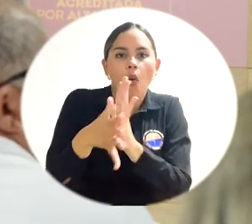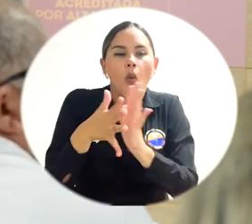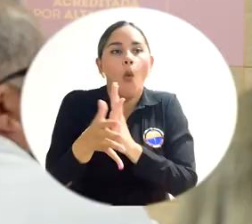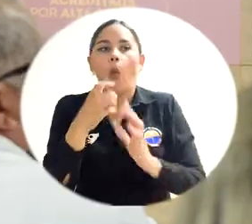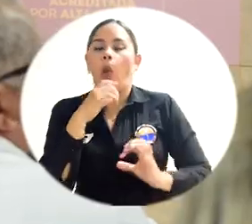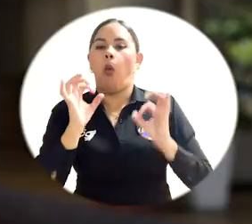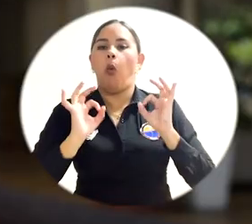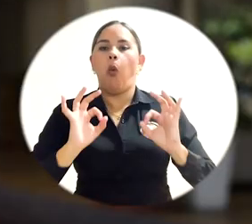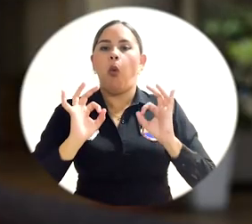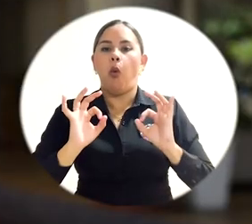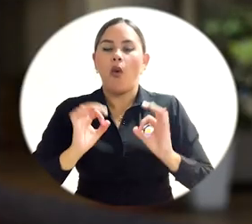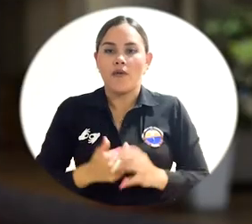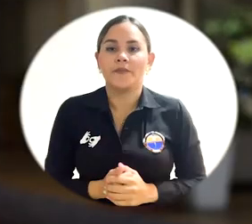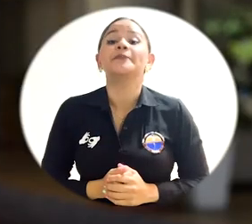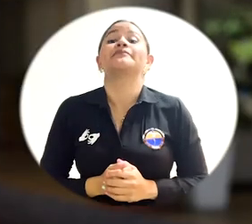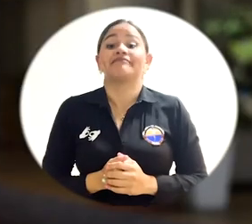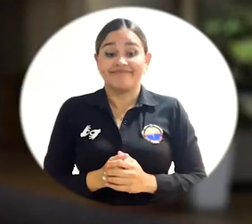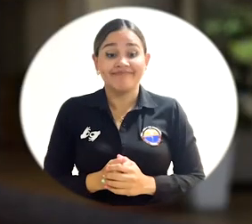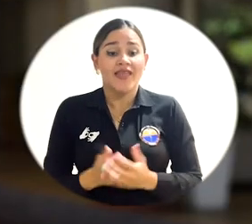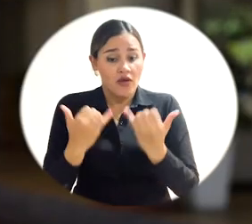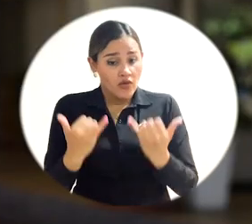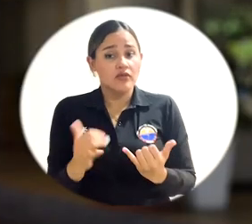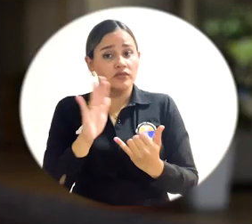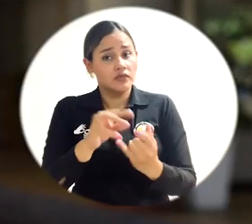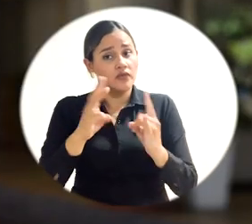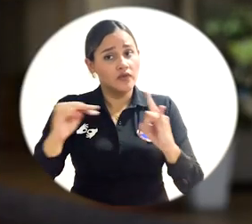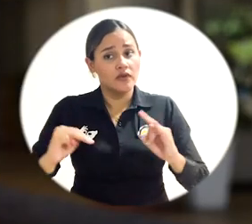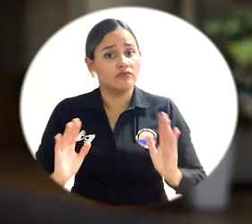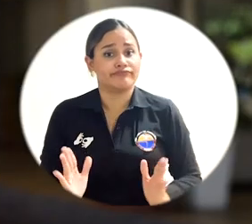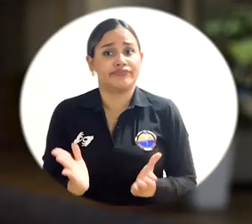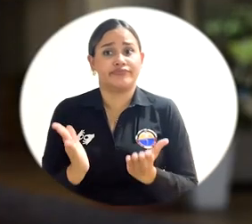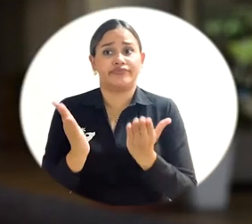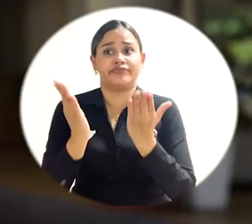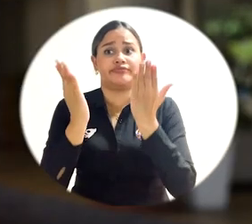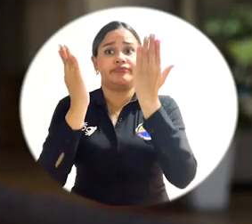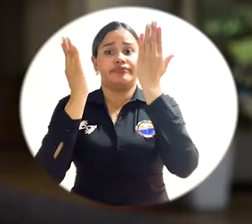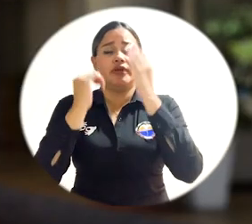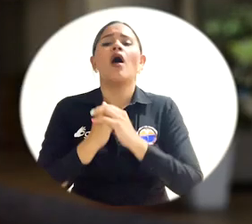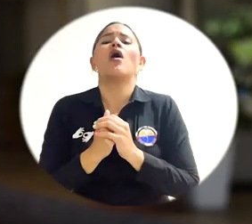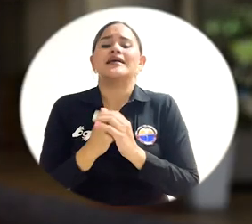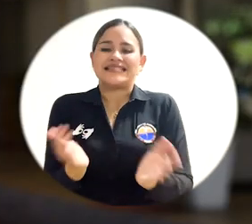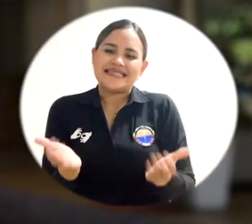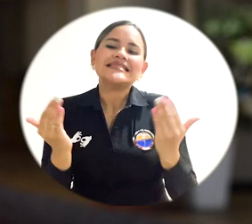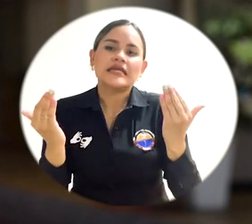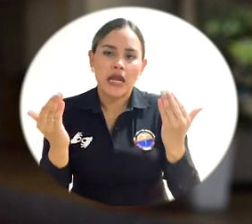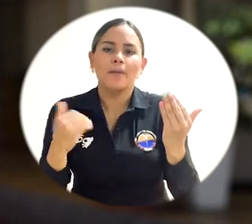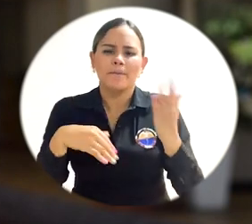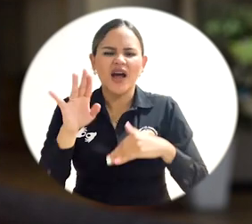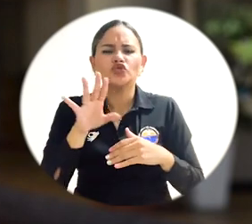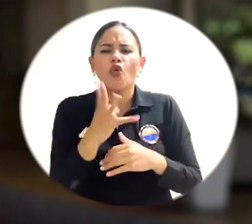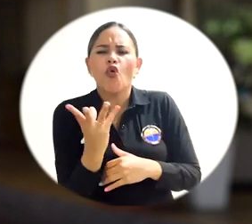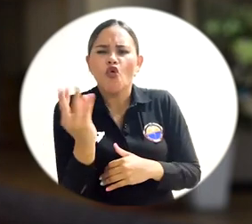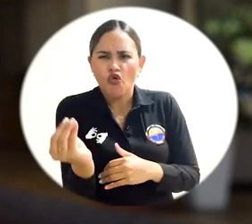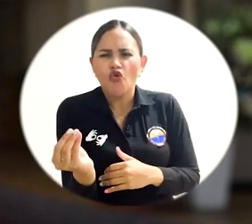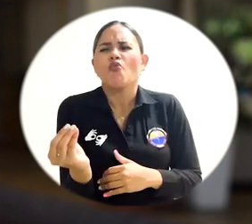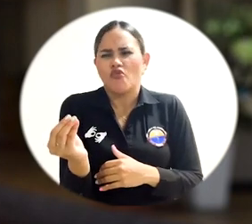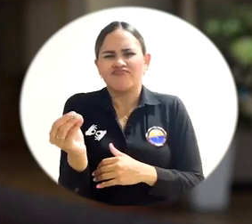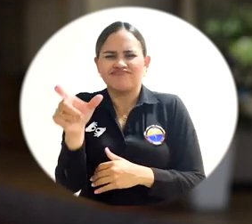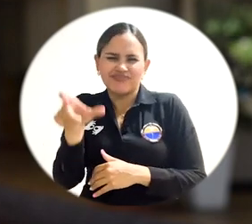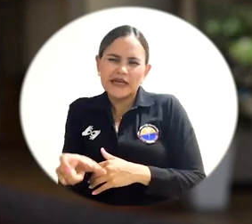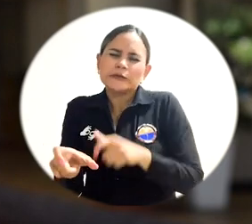innovación. Hoy en día la universidad ha tenido ese crecimiento y entender esas realidades también de esta población que históricamente